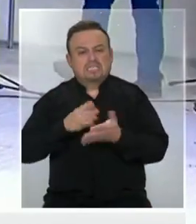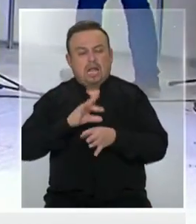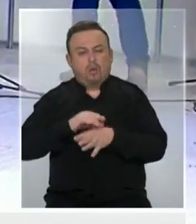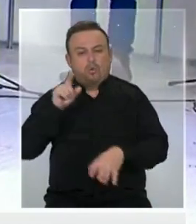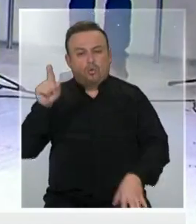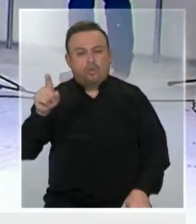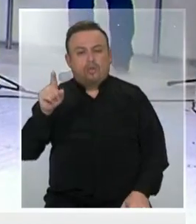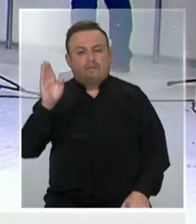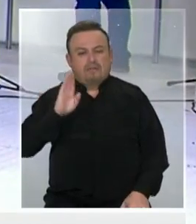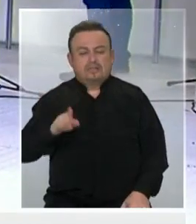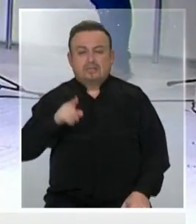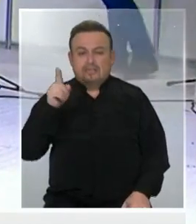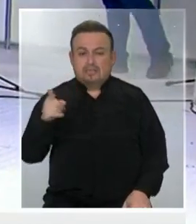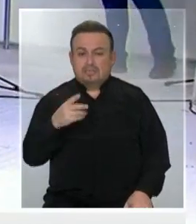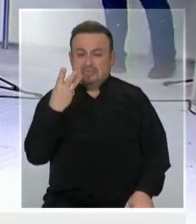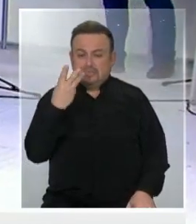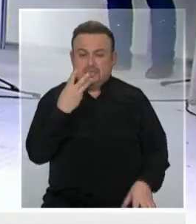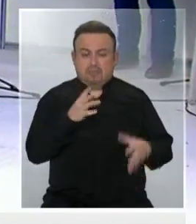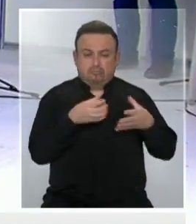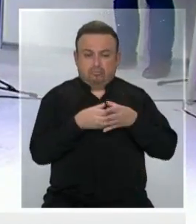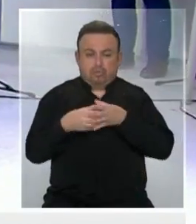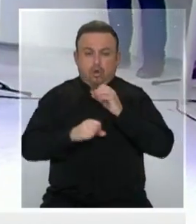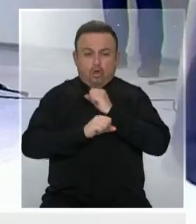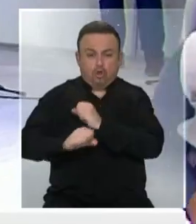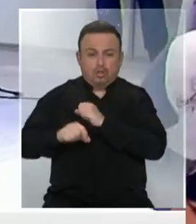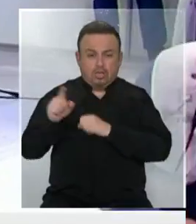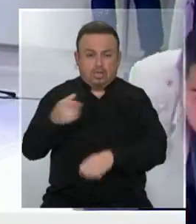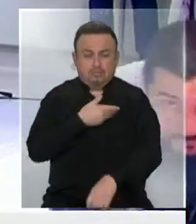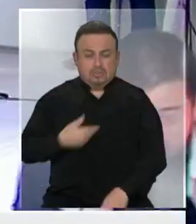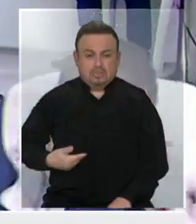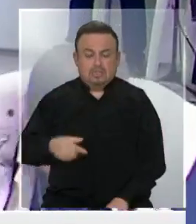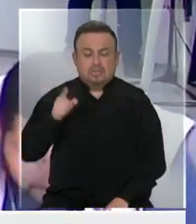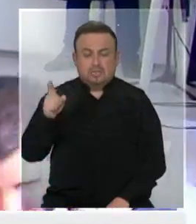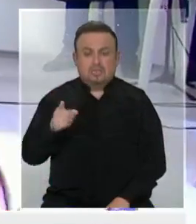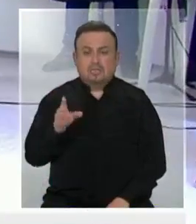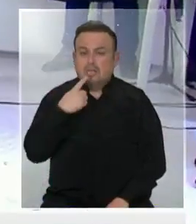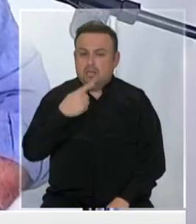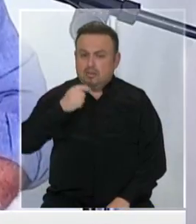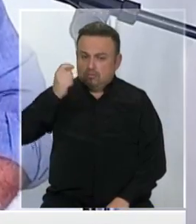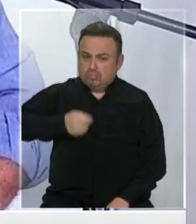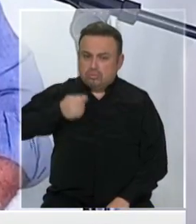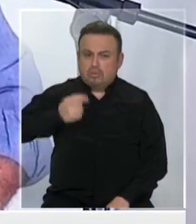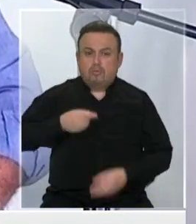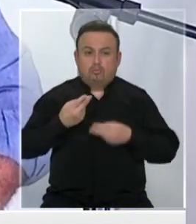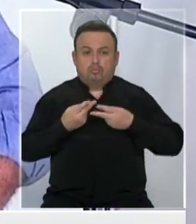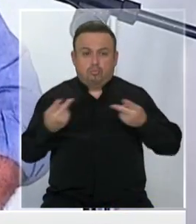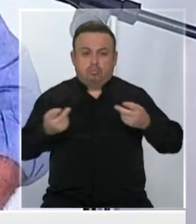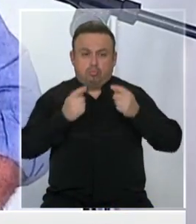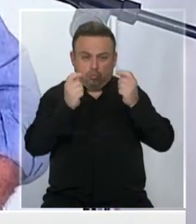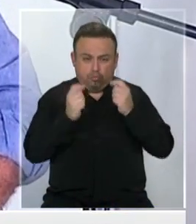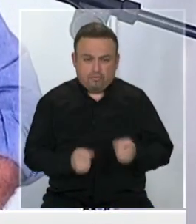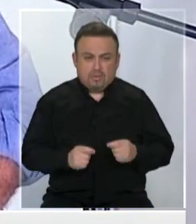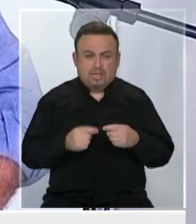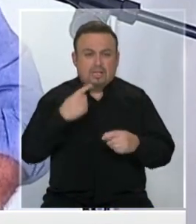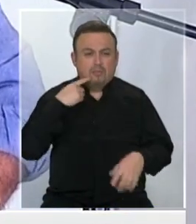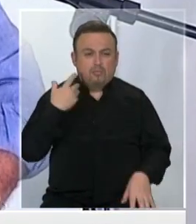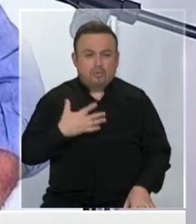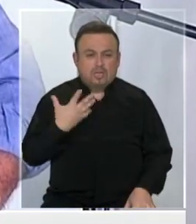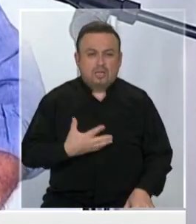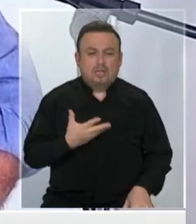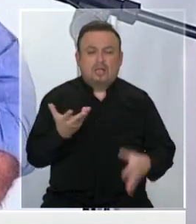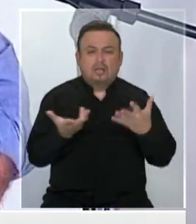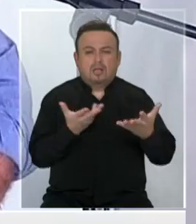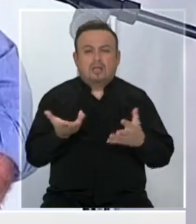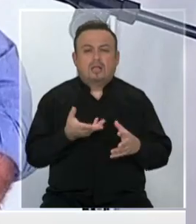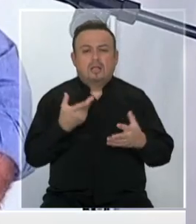se cogió a la petición de tres partidos de oposición y consideró en su fallo que la publicidad es imprescindible dentro de la